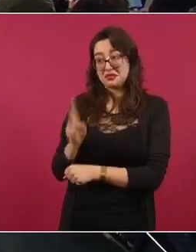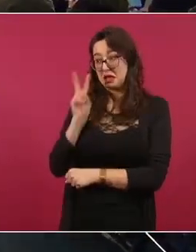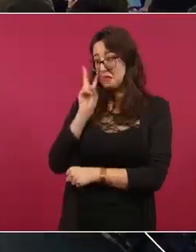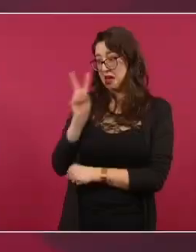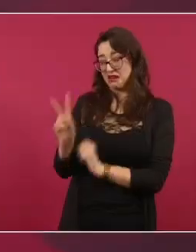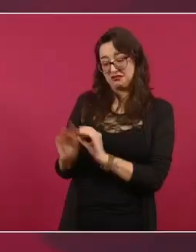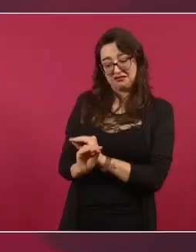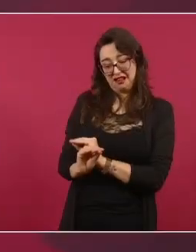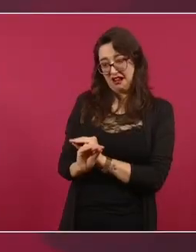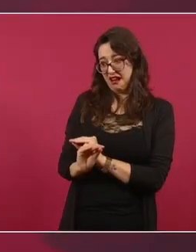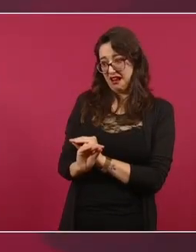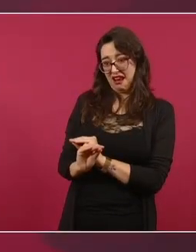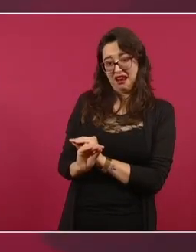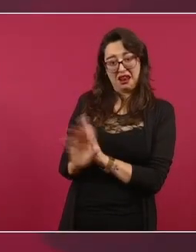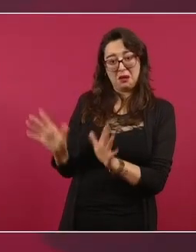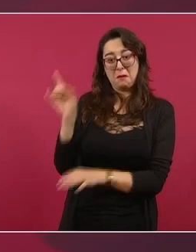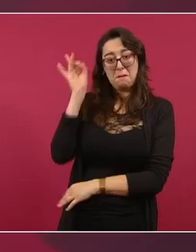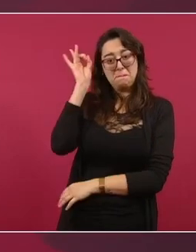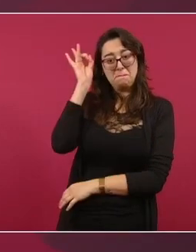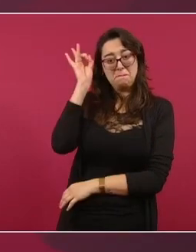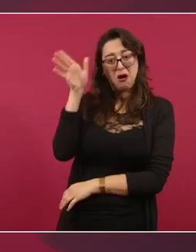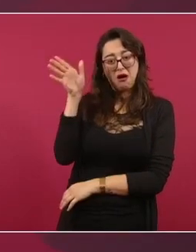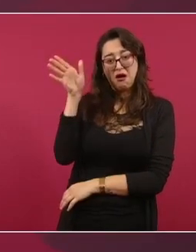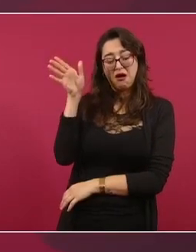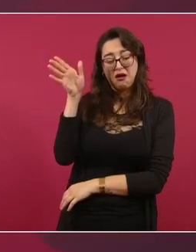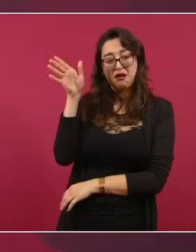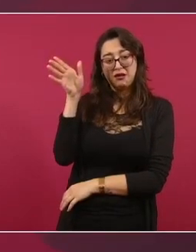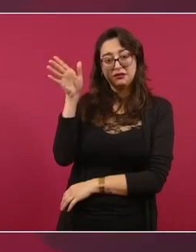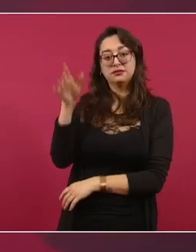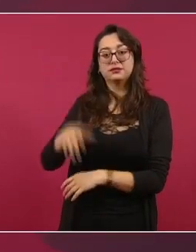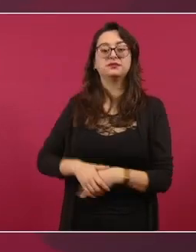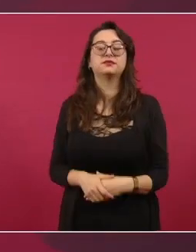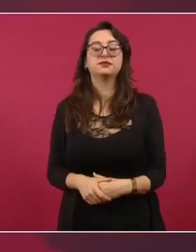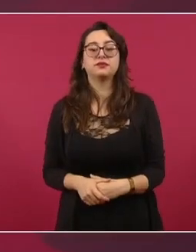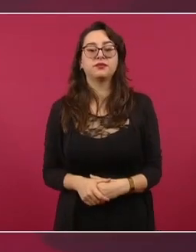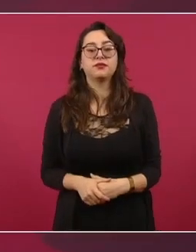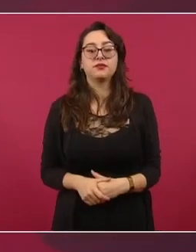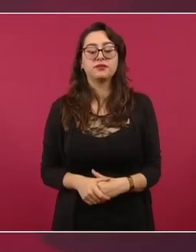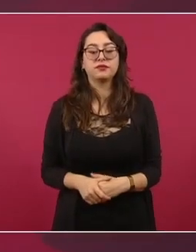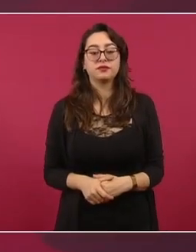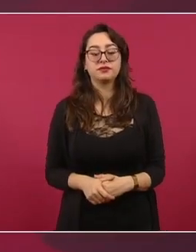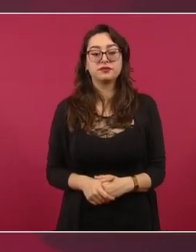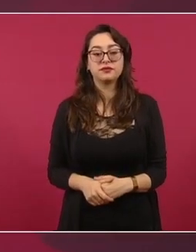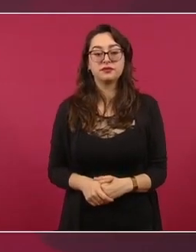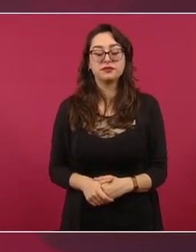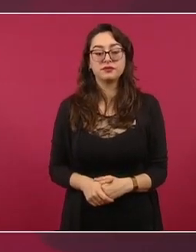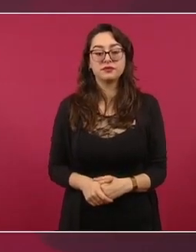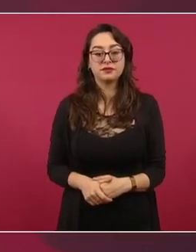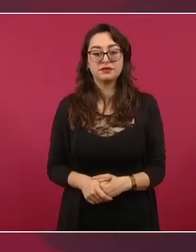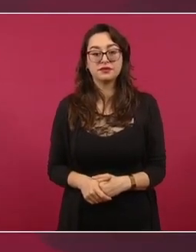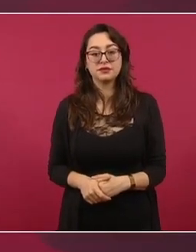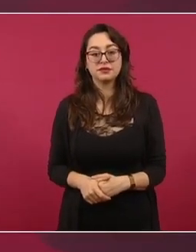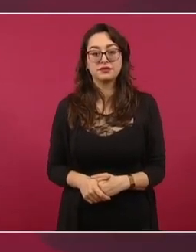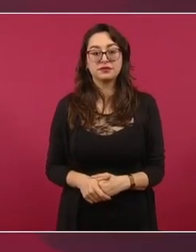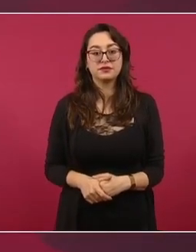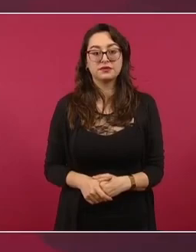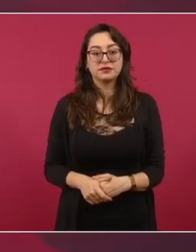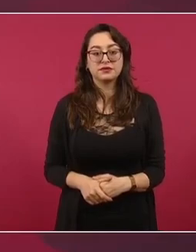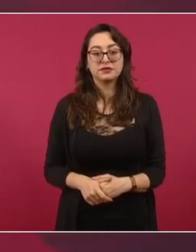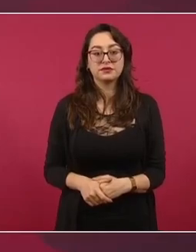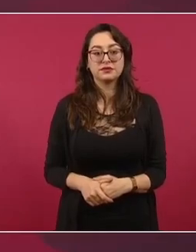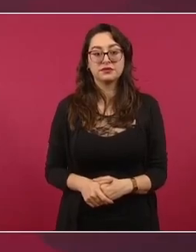se despojan